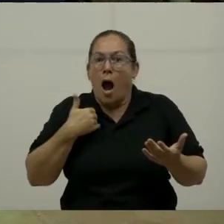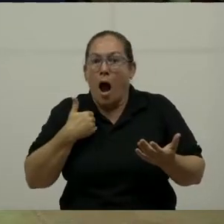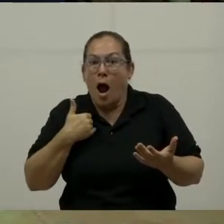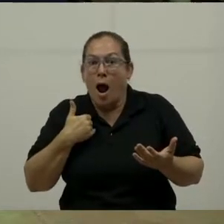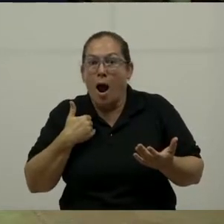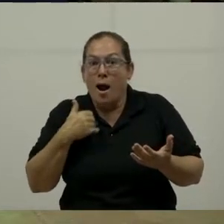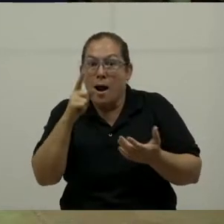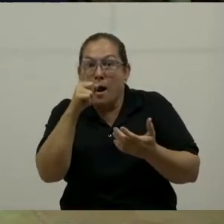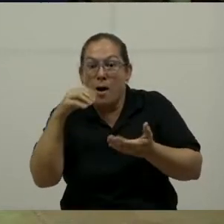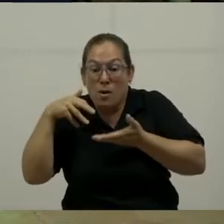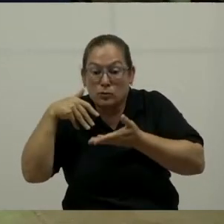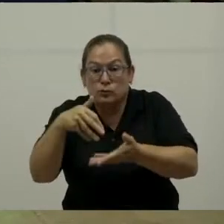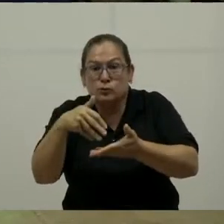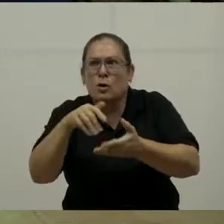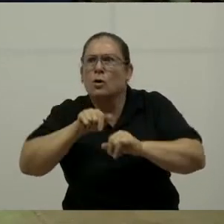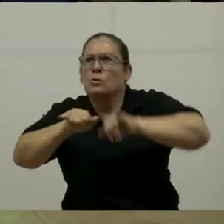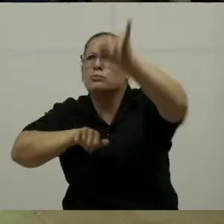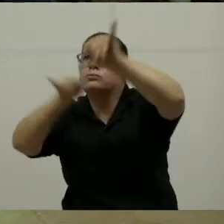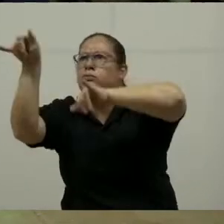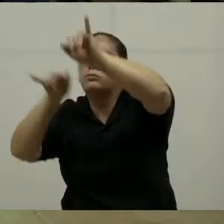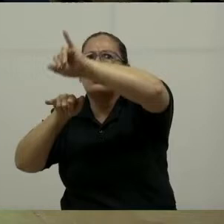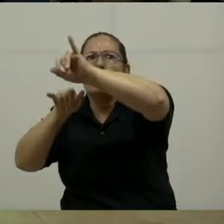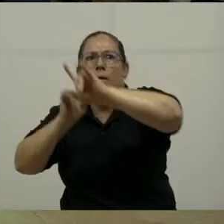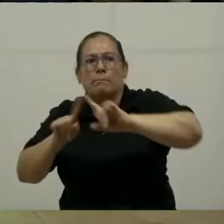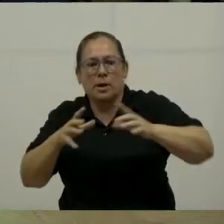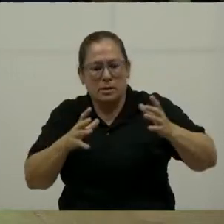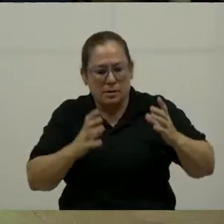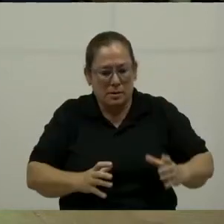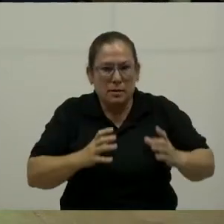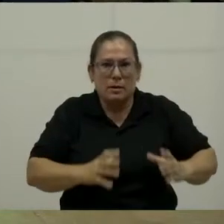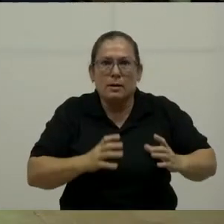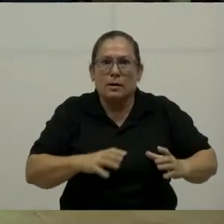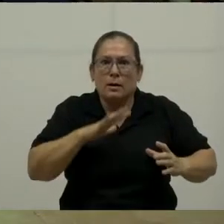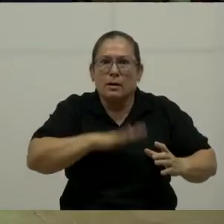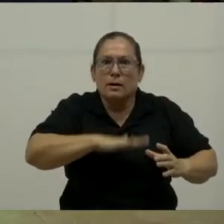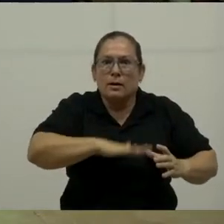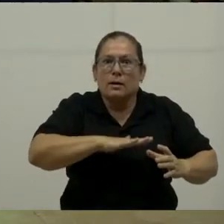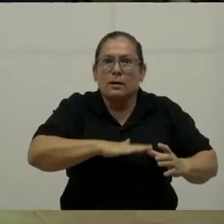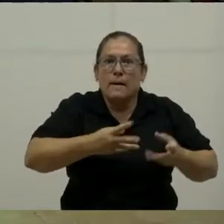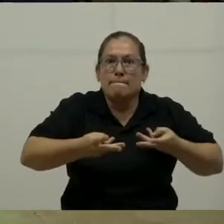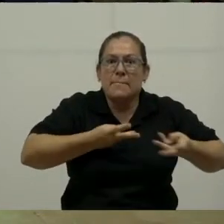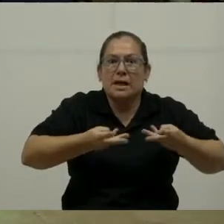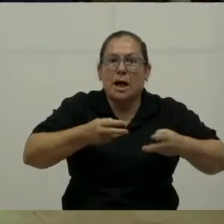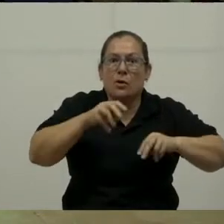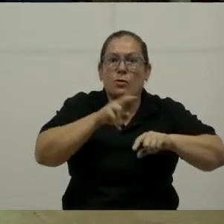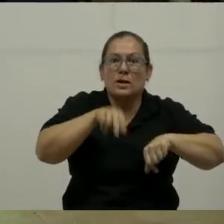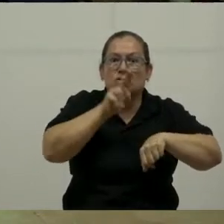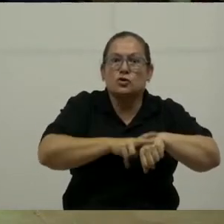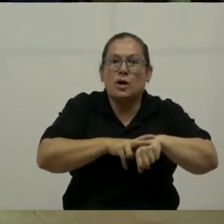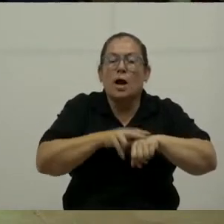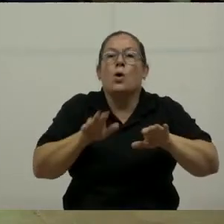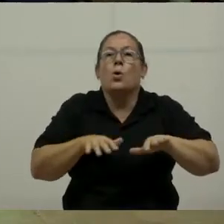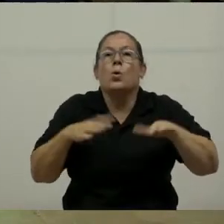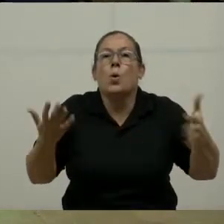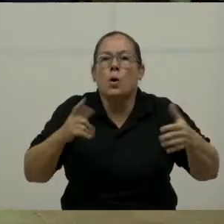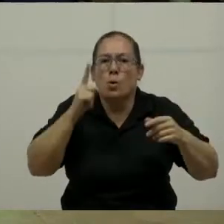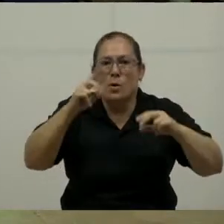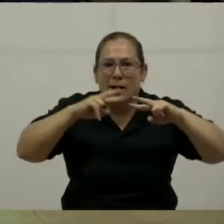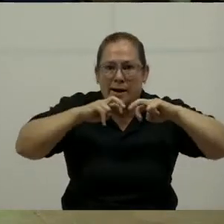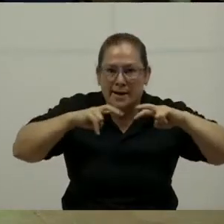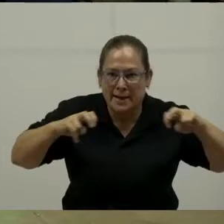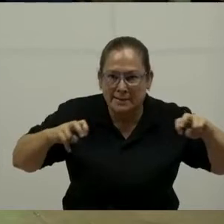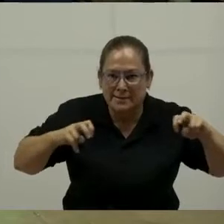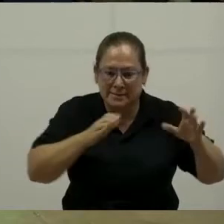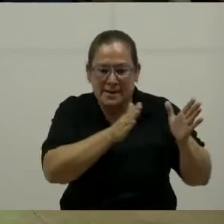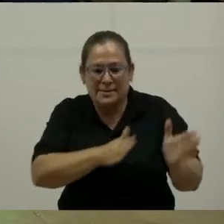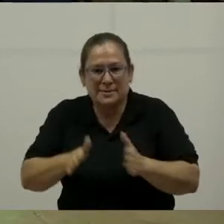estudio para los costarricenses? Bueno, ese es el tipo de cosas que hay que hacer ahí. Ese estudio de mercado. Para poder entonces, ya con el análisis, tener una estrategia